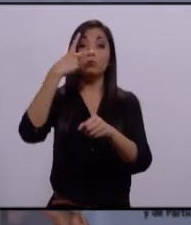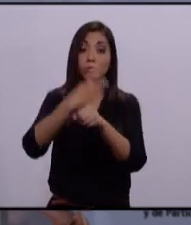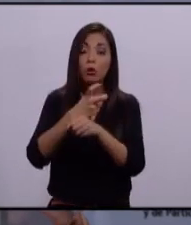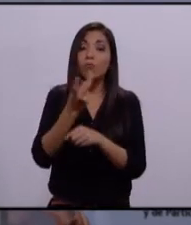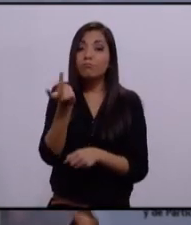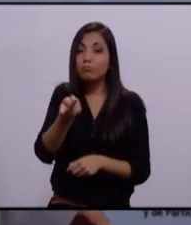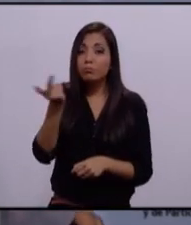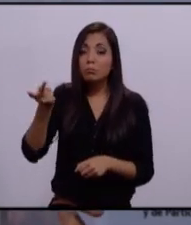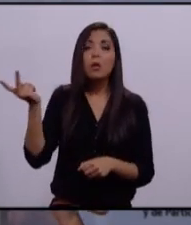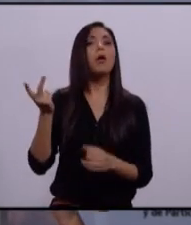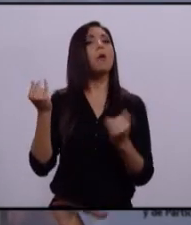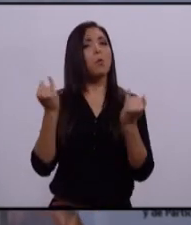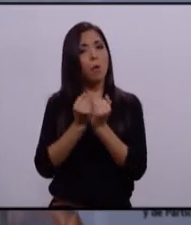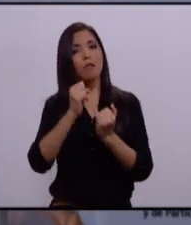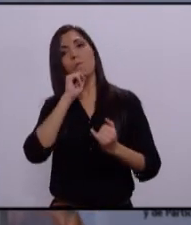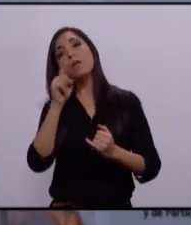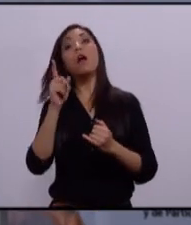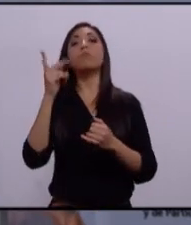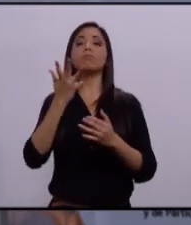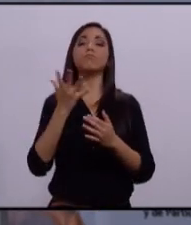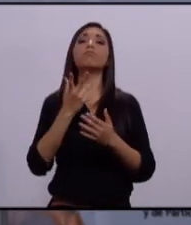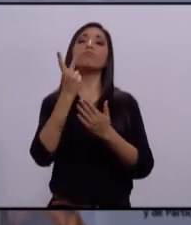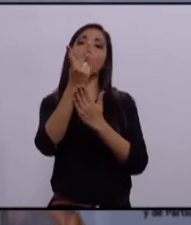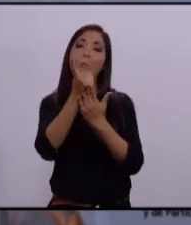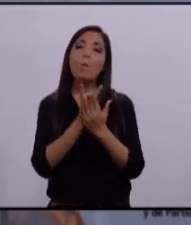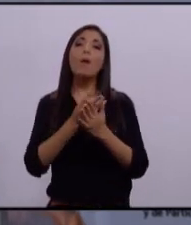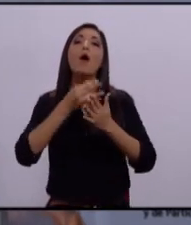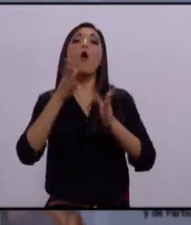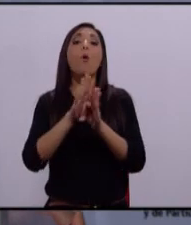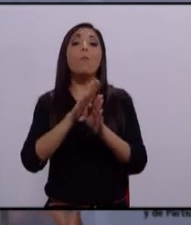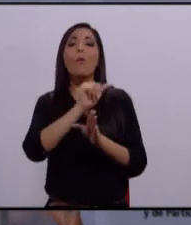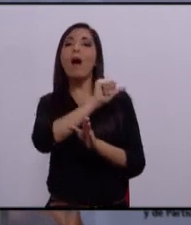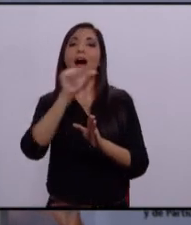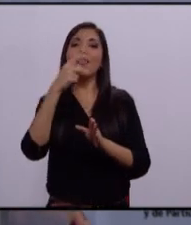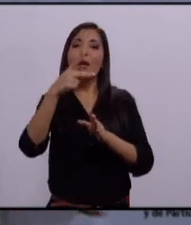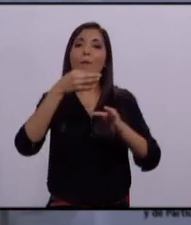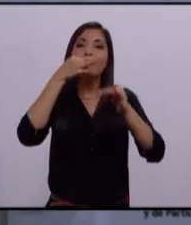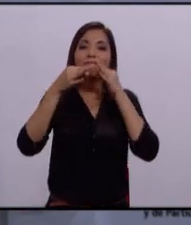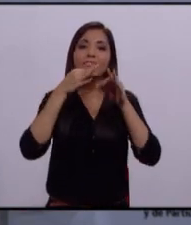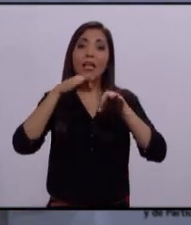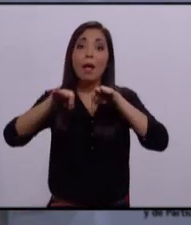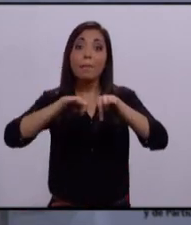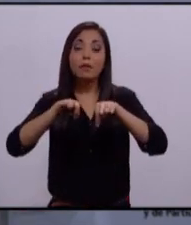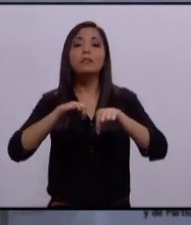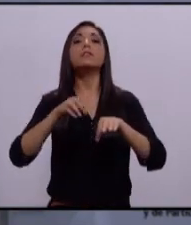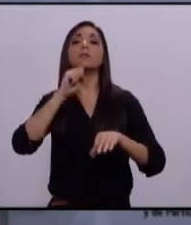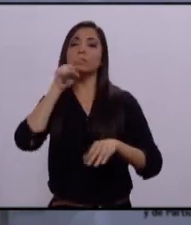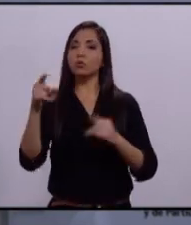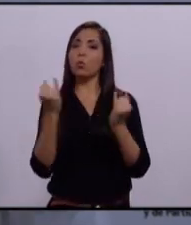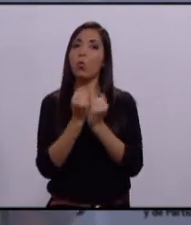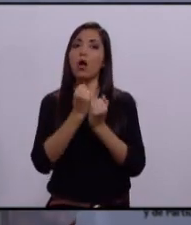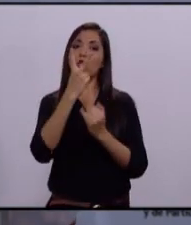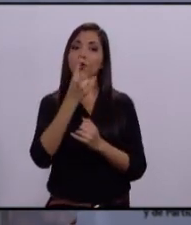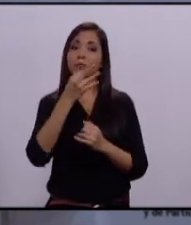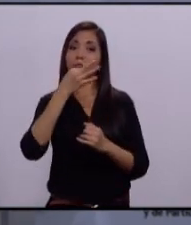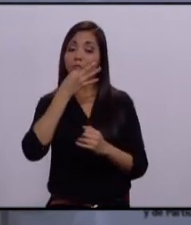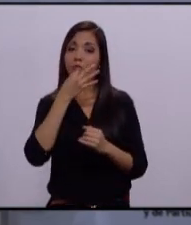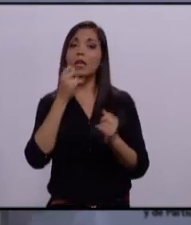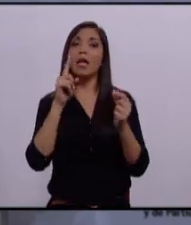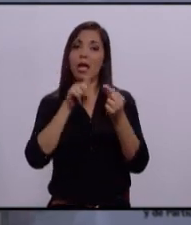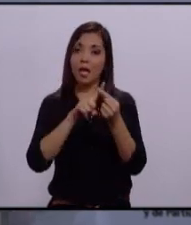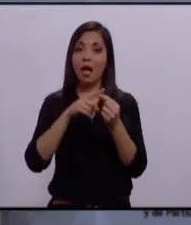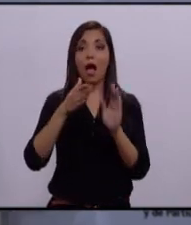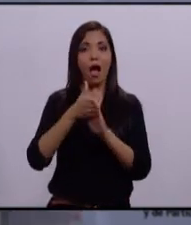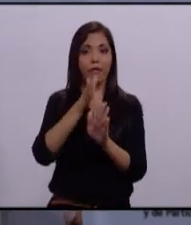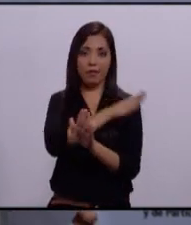cada candidato deberá plantear su programa en materia de promoción económica y empleo. Les pedimos orientar su intervención hacia